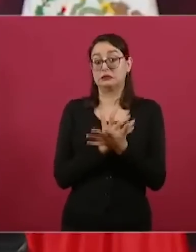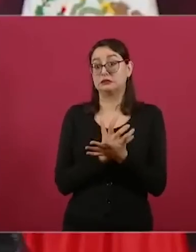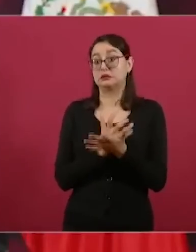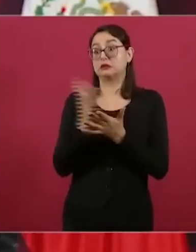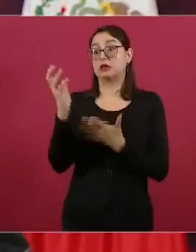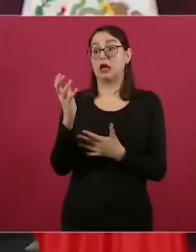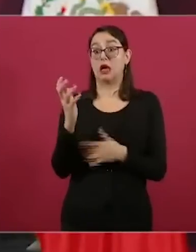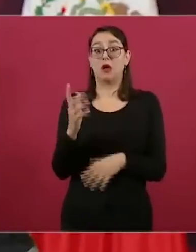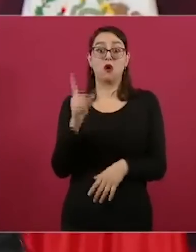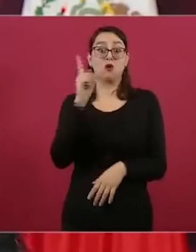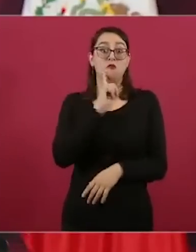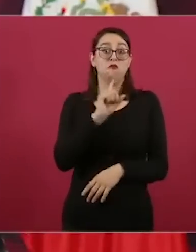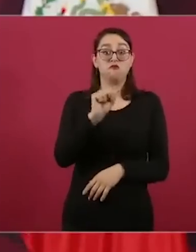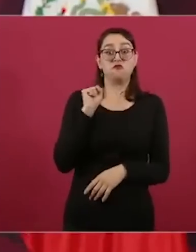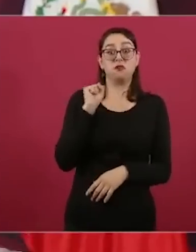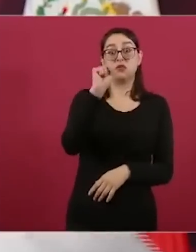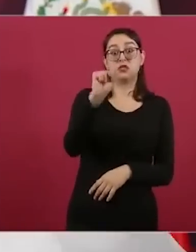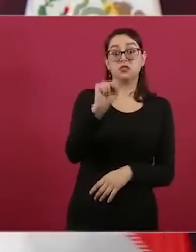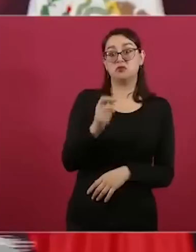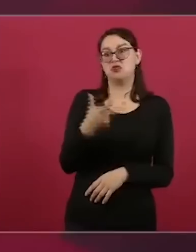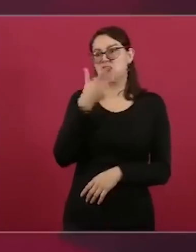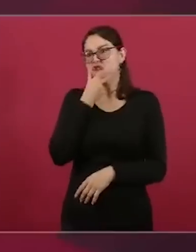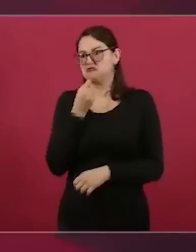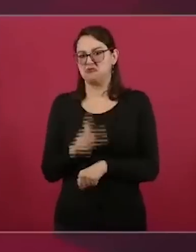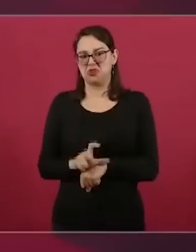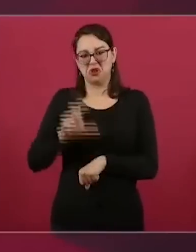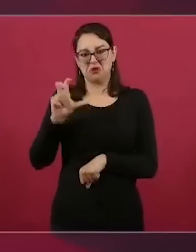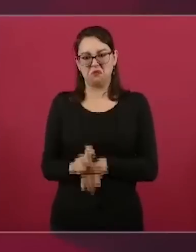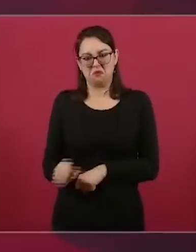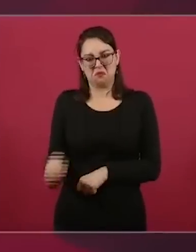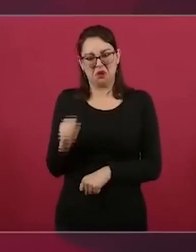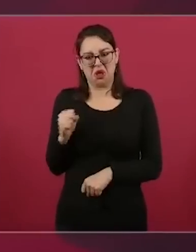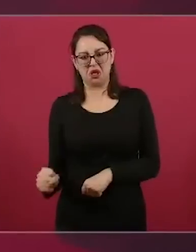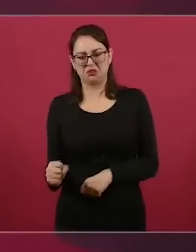Yo respeto a las mujeres, siempre las he respetado.